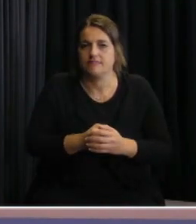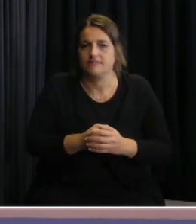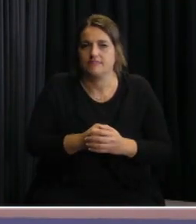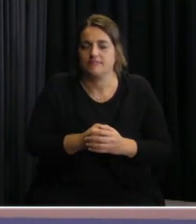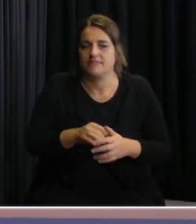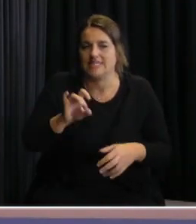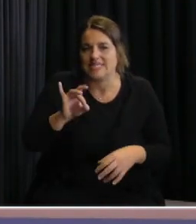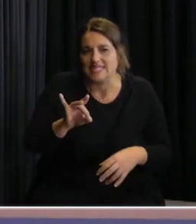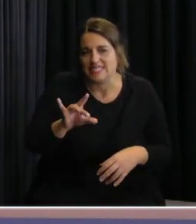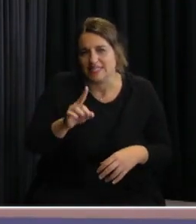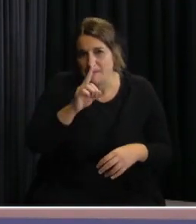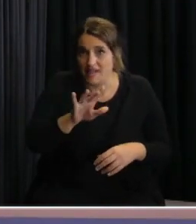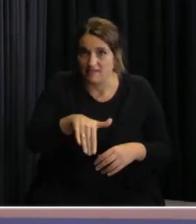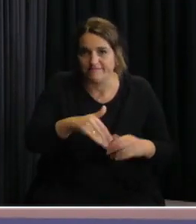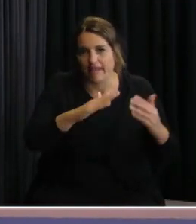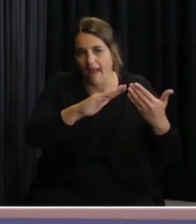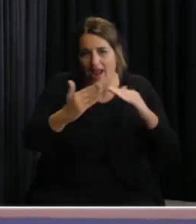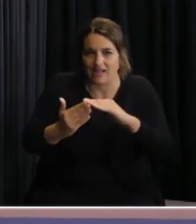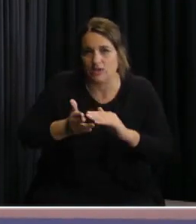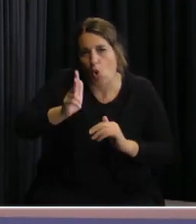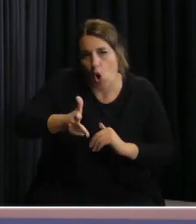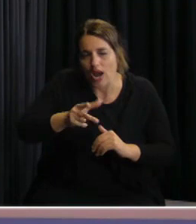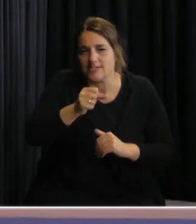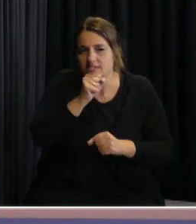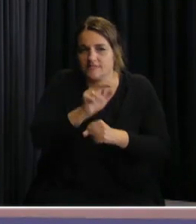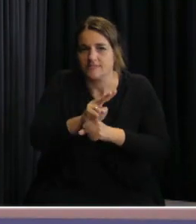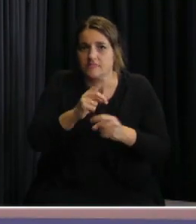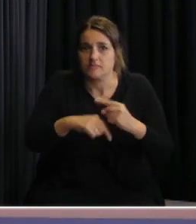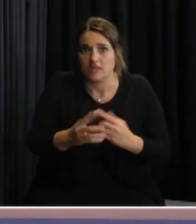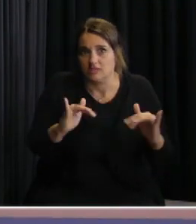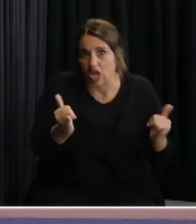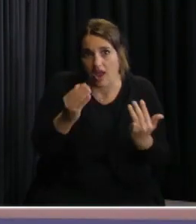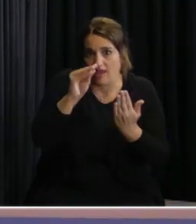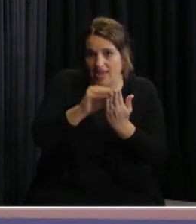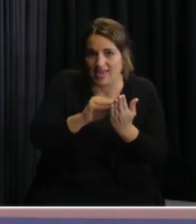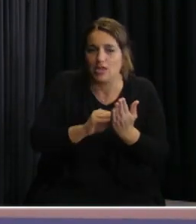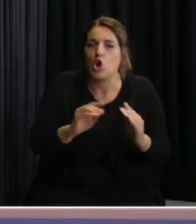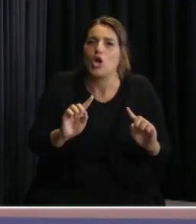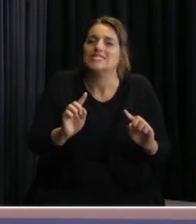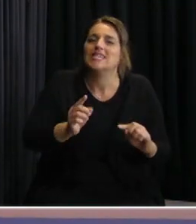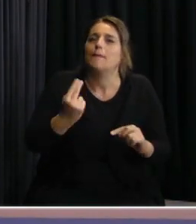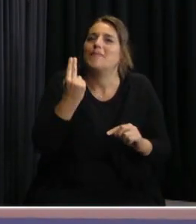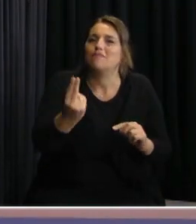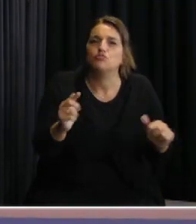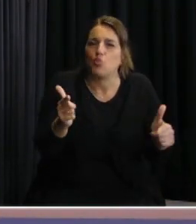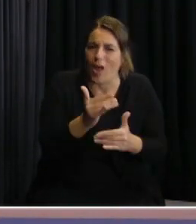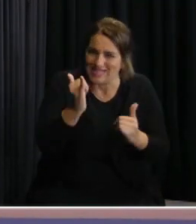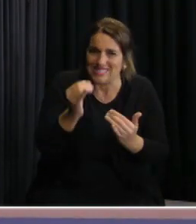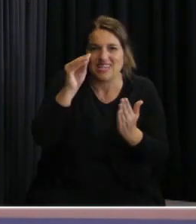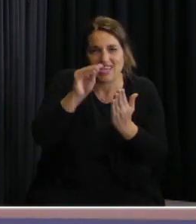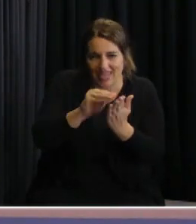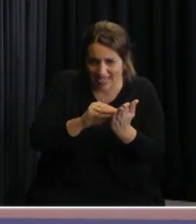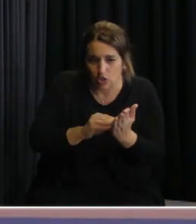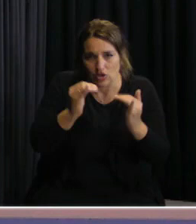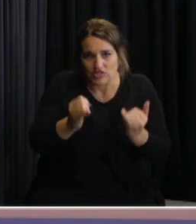en estos residenciales, que son los que están registrados hoy, no es que estén habilitados, pero están registrados, y